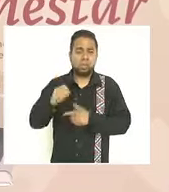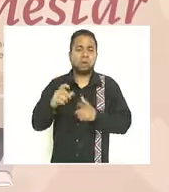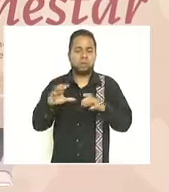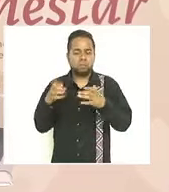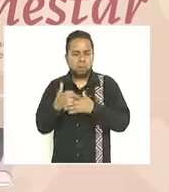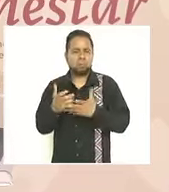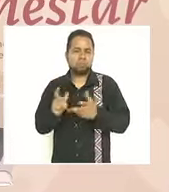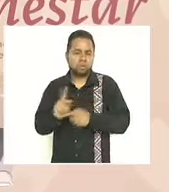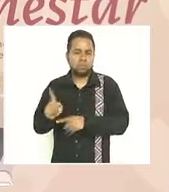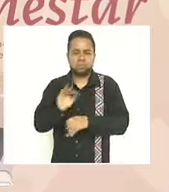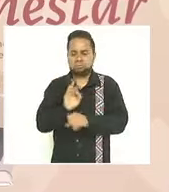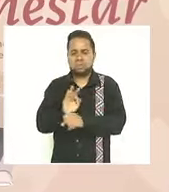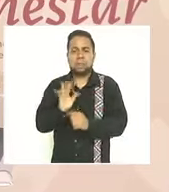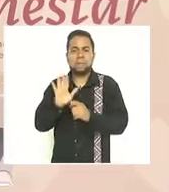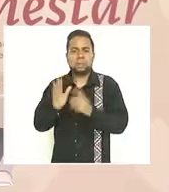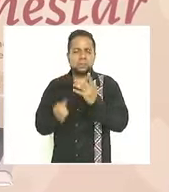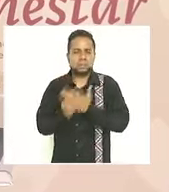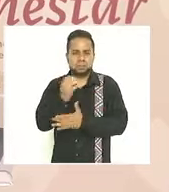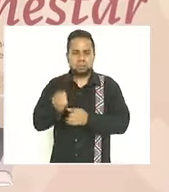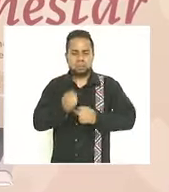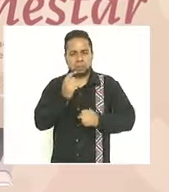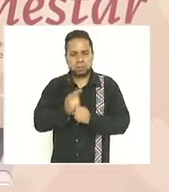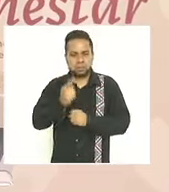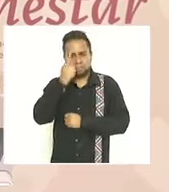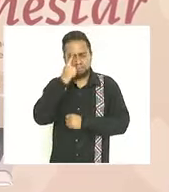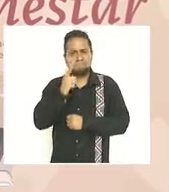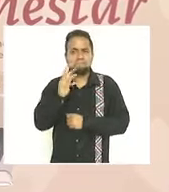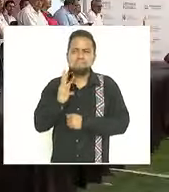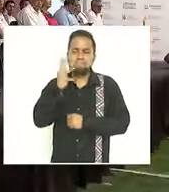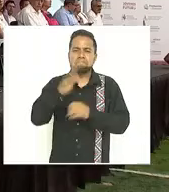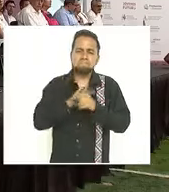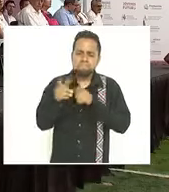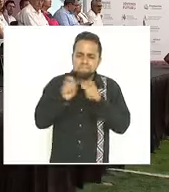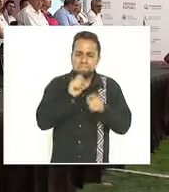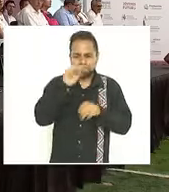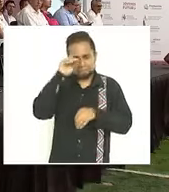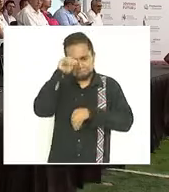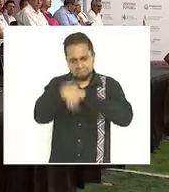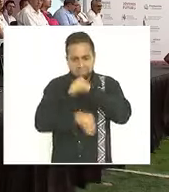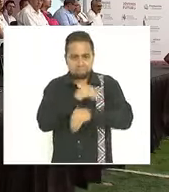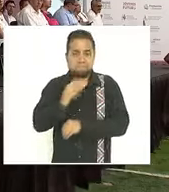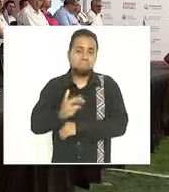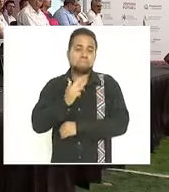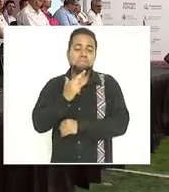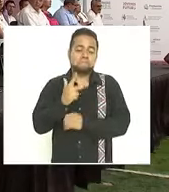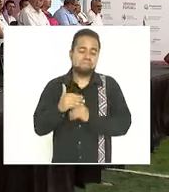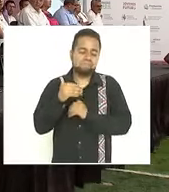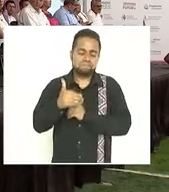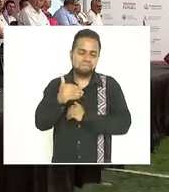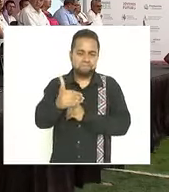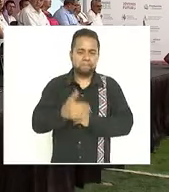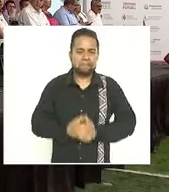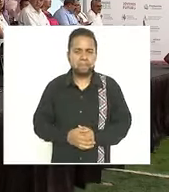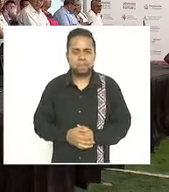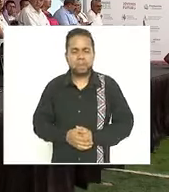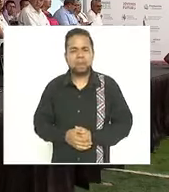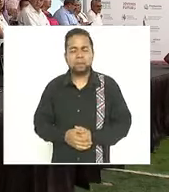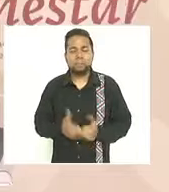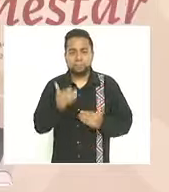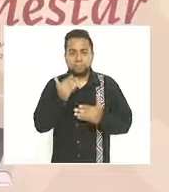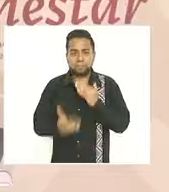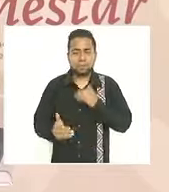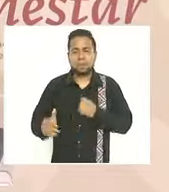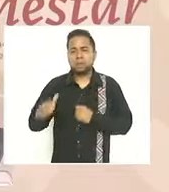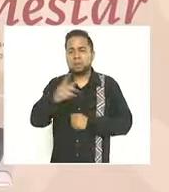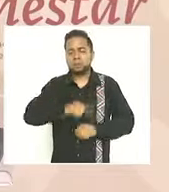oportunidad para tomar en sus manos el futuro y construir un mejor mañana hoy todos